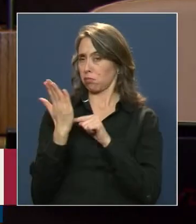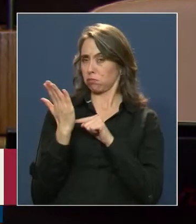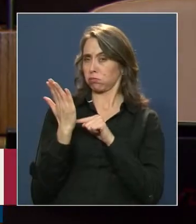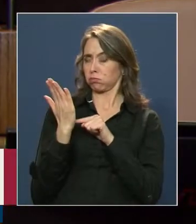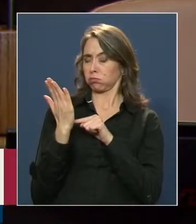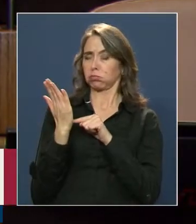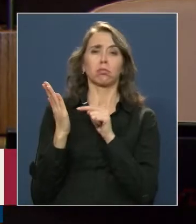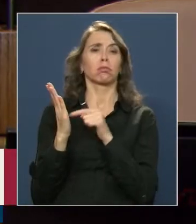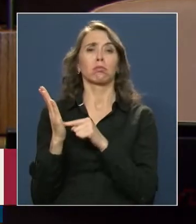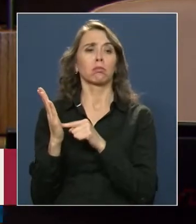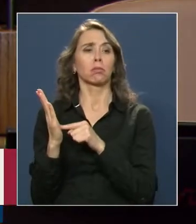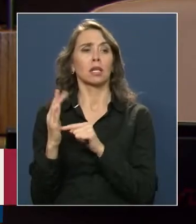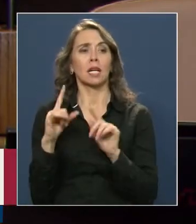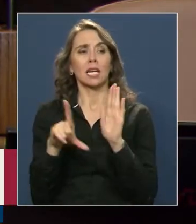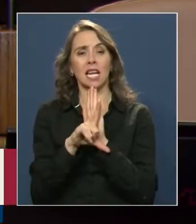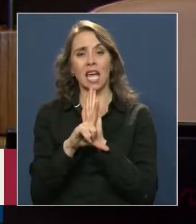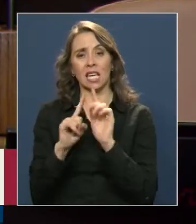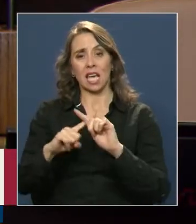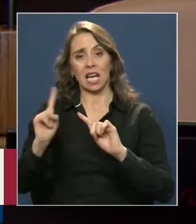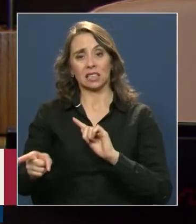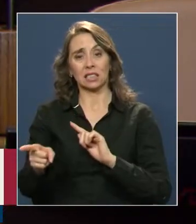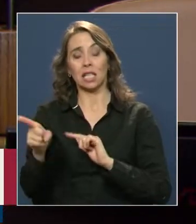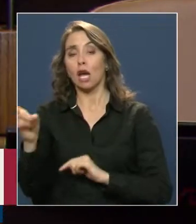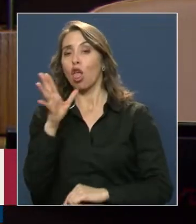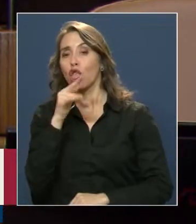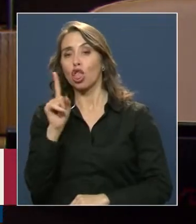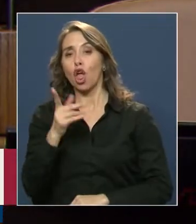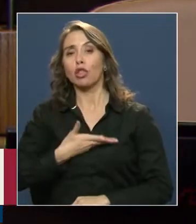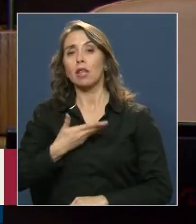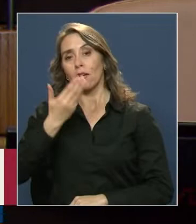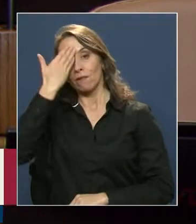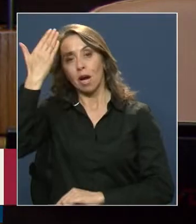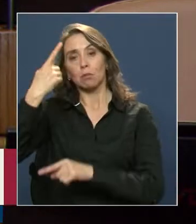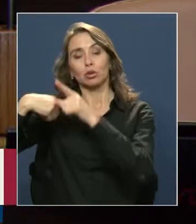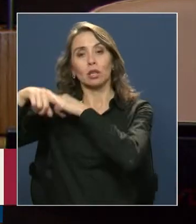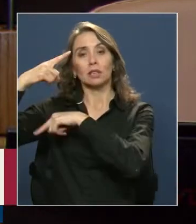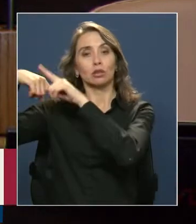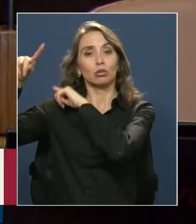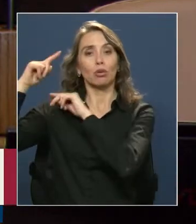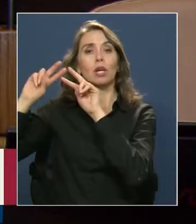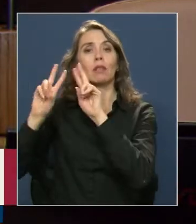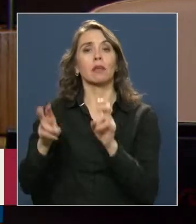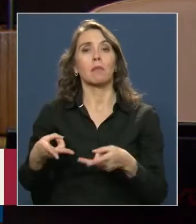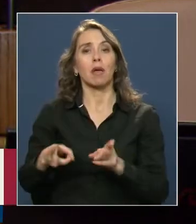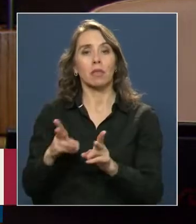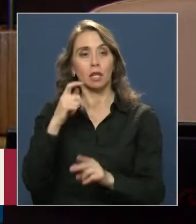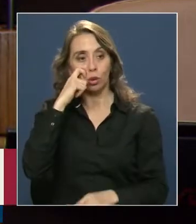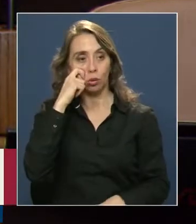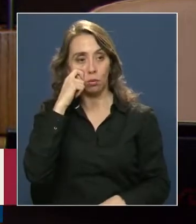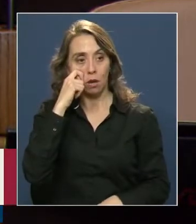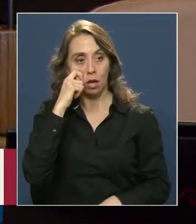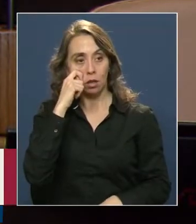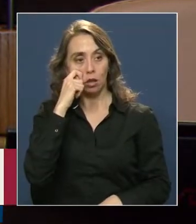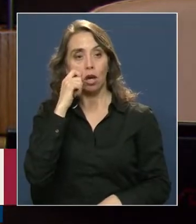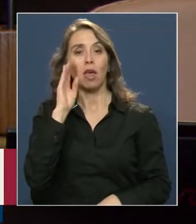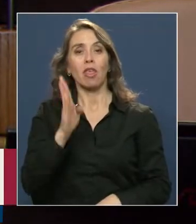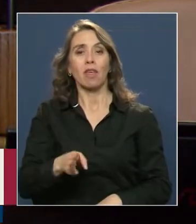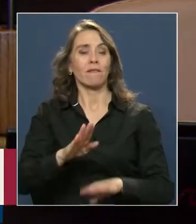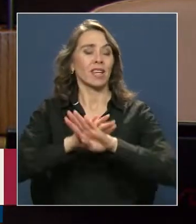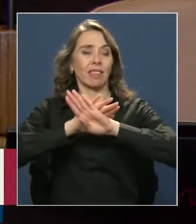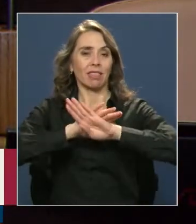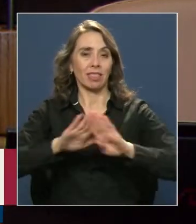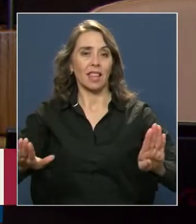no tiene, como exige la ley, una reconocida trayectoria en materia de derechos humanos. Tenemos que terminar